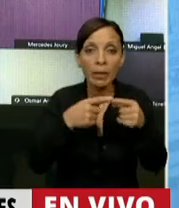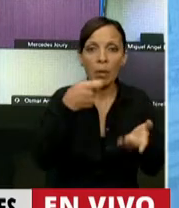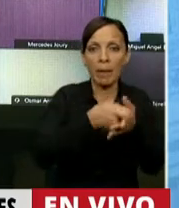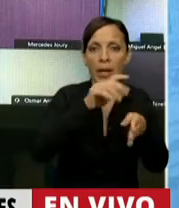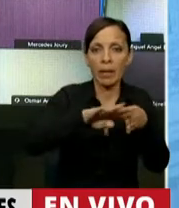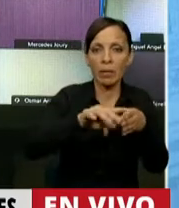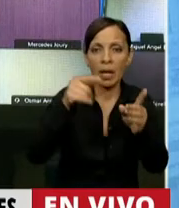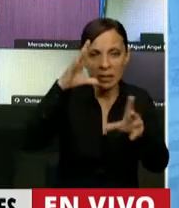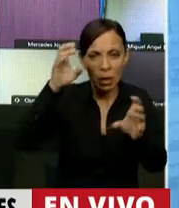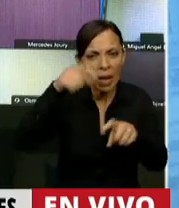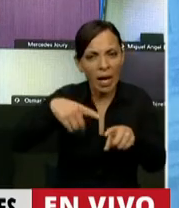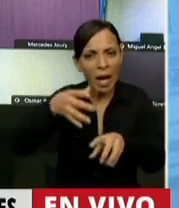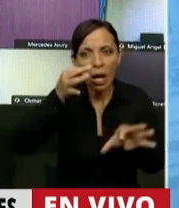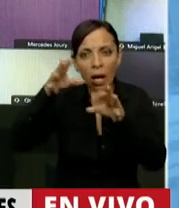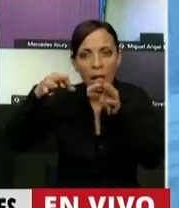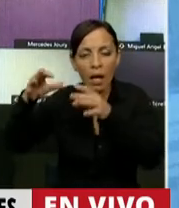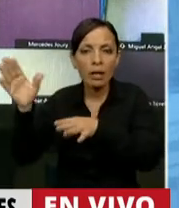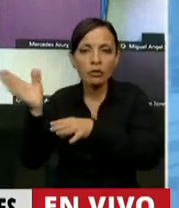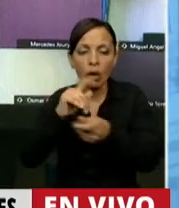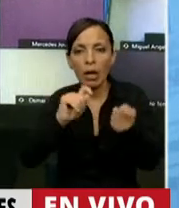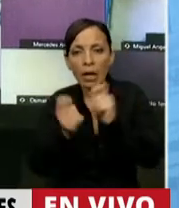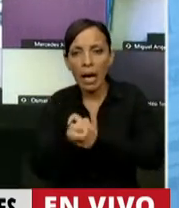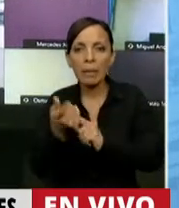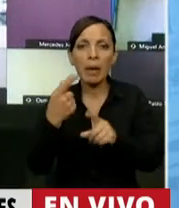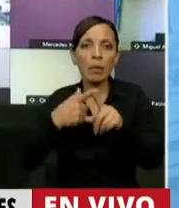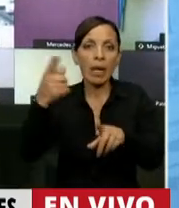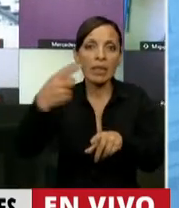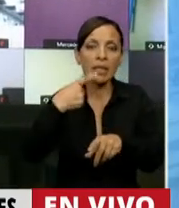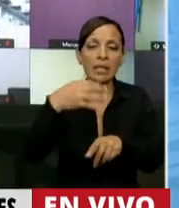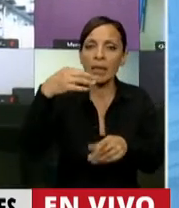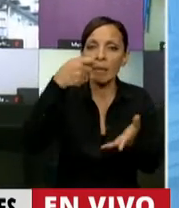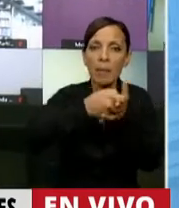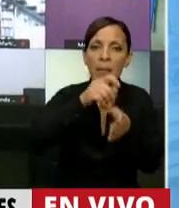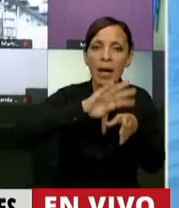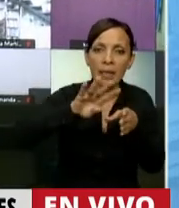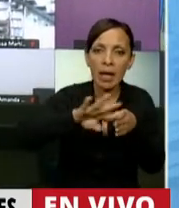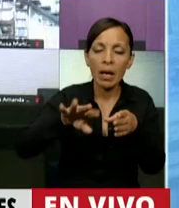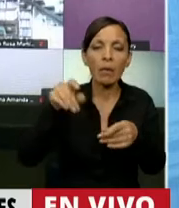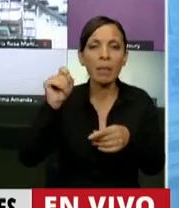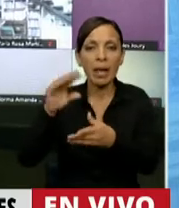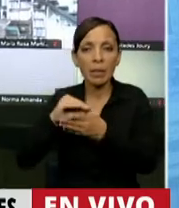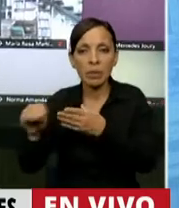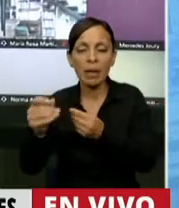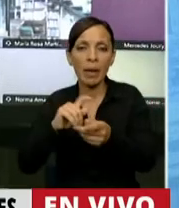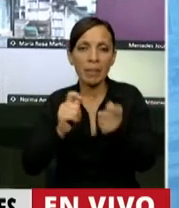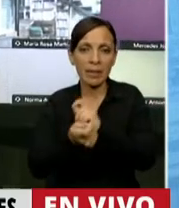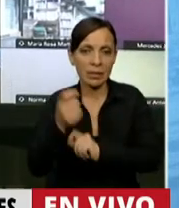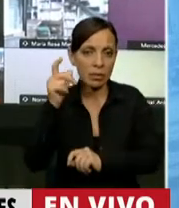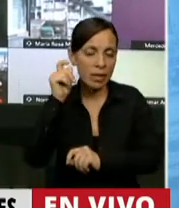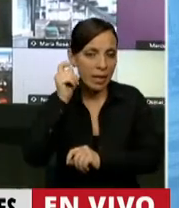rifaron hasta las joyas de la abuela en nombre de que se iba a pagar la deuda. Desde el diputrucho para la privatización del gas hasta